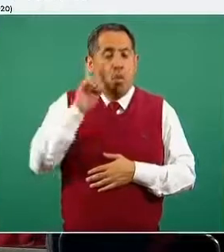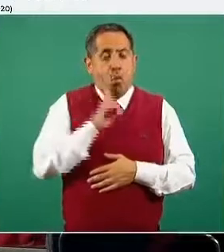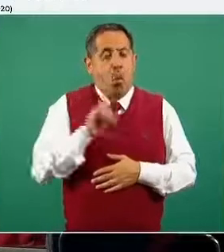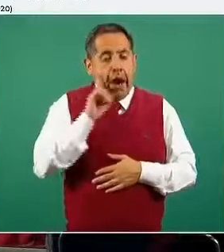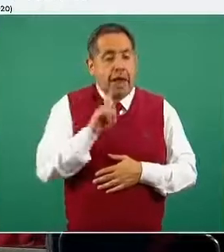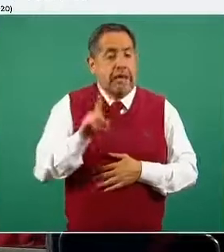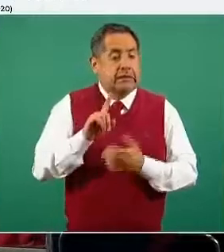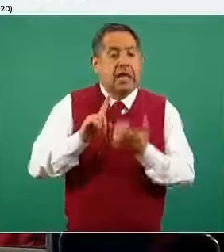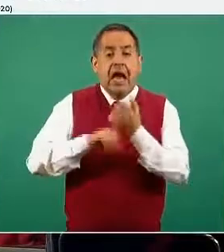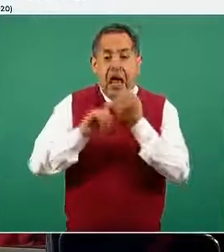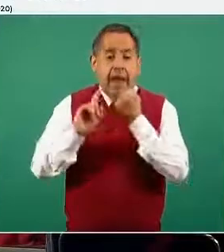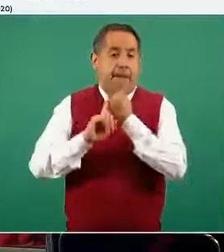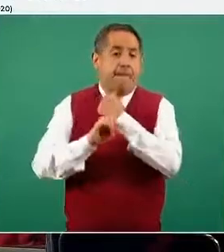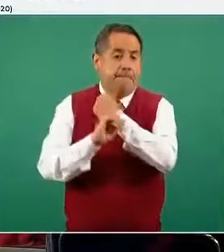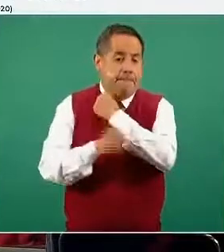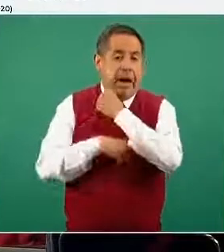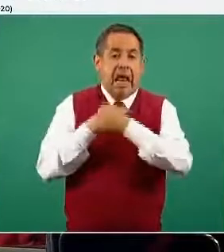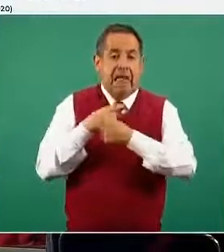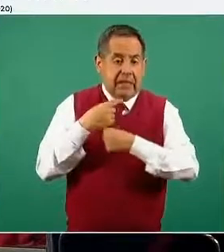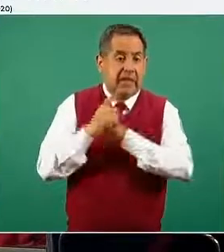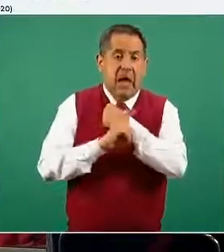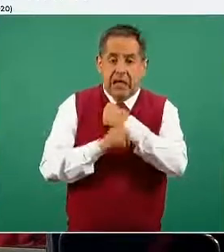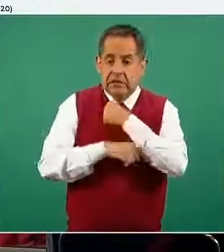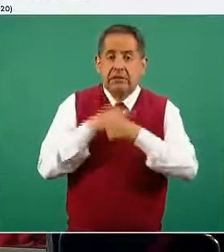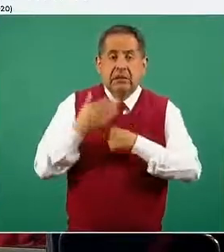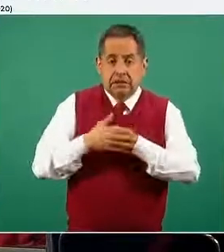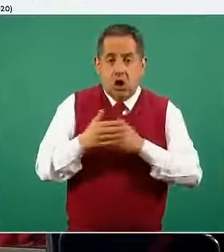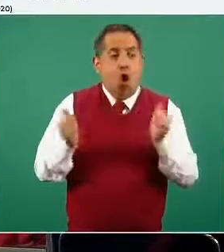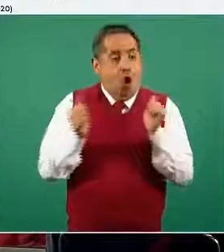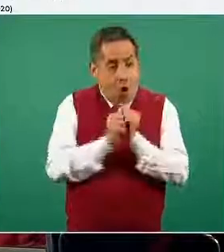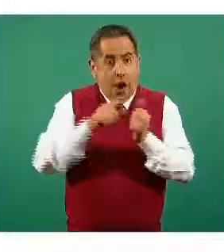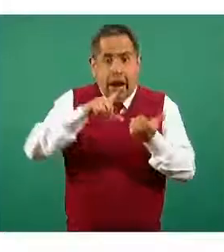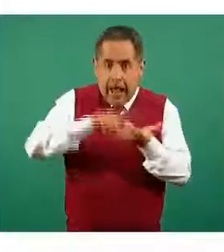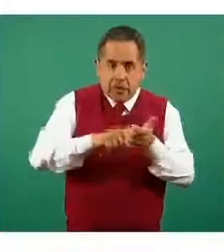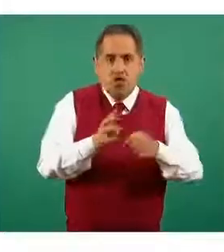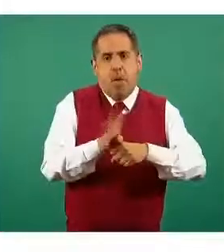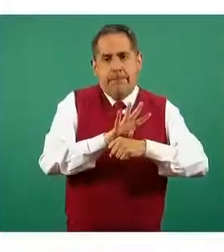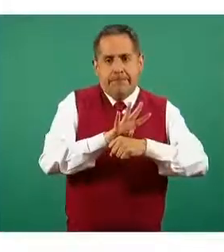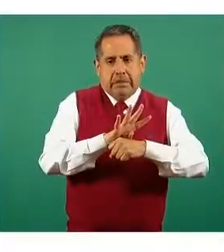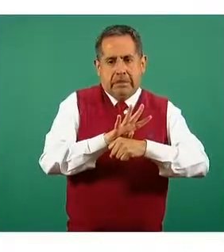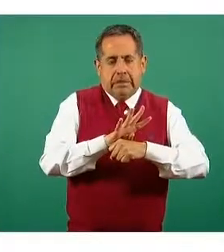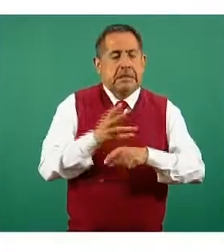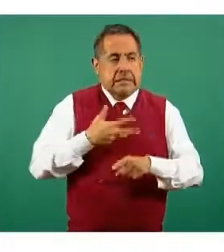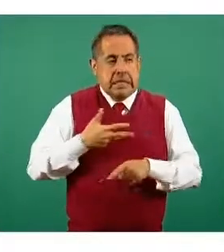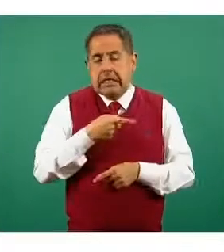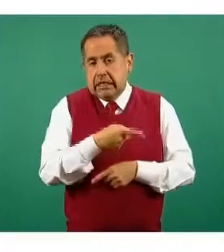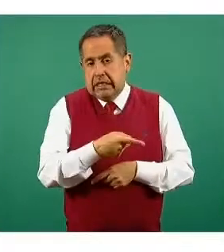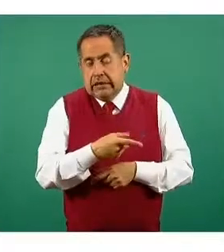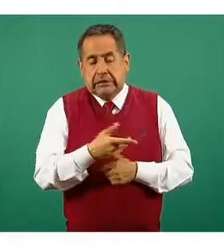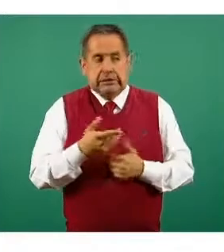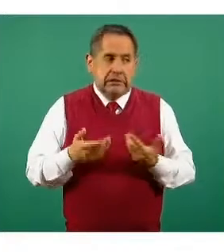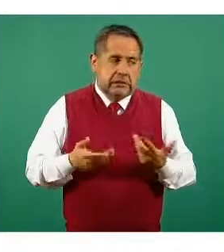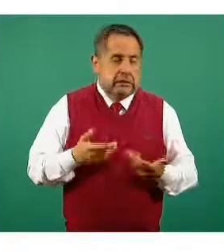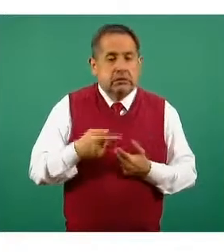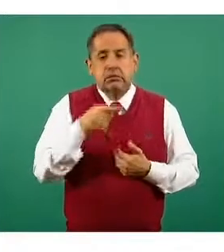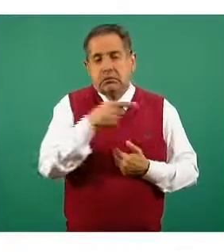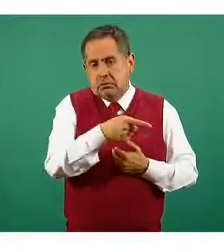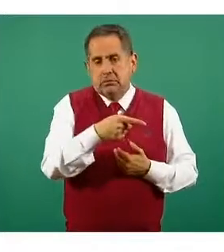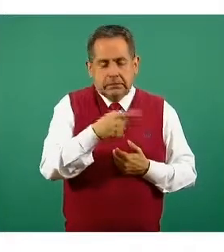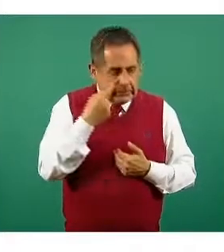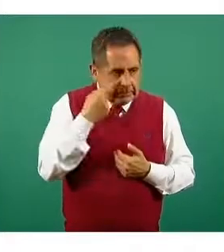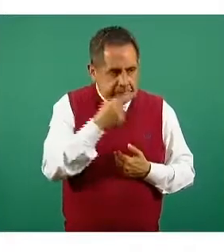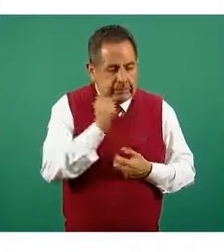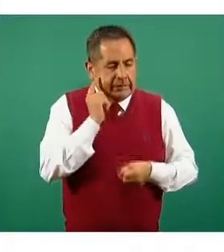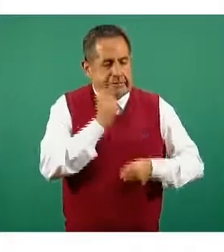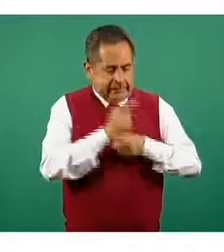embarazadas que dieron positivo a la prueba del virus SARS-CoV-2, es decir, mujeres embarazadas en quien se